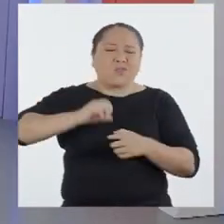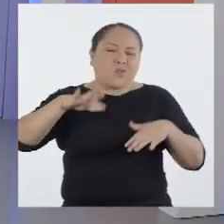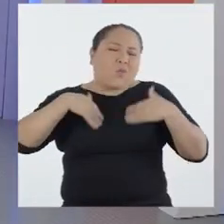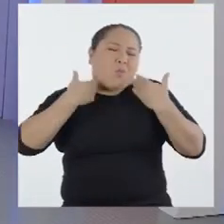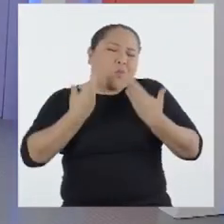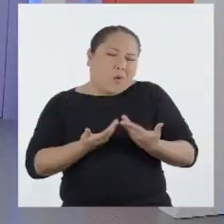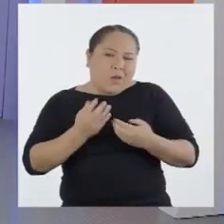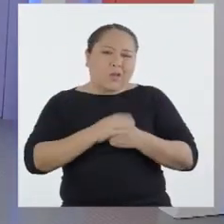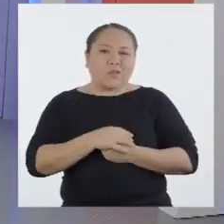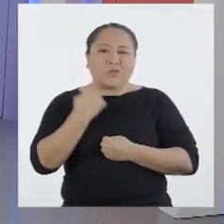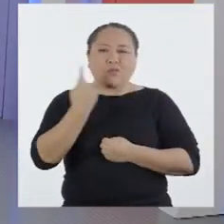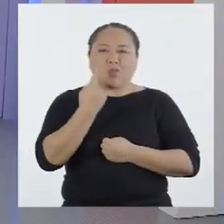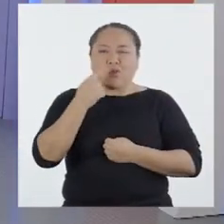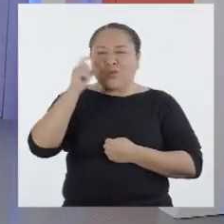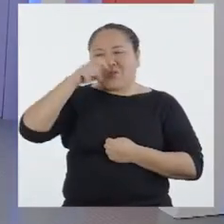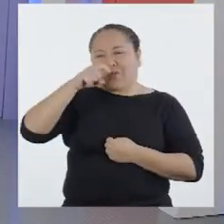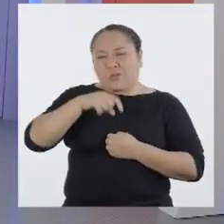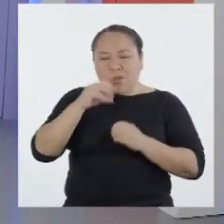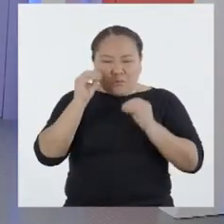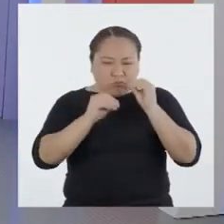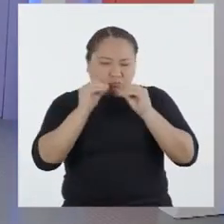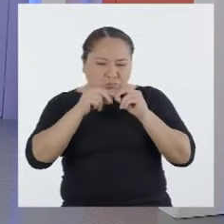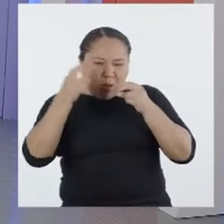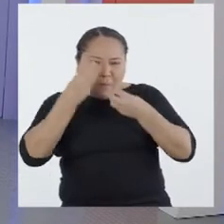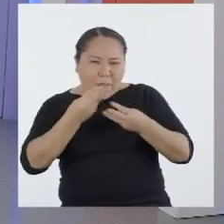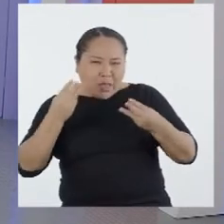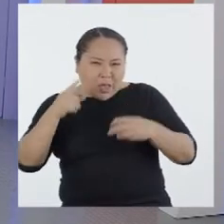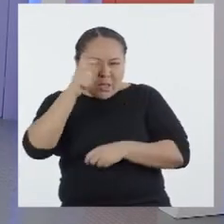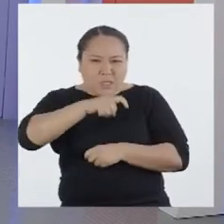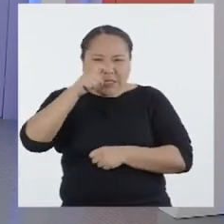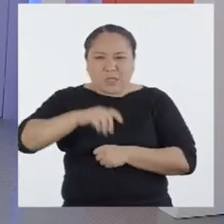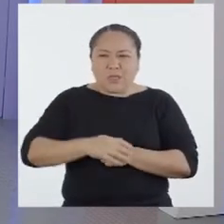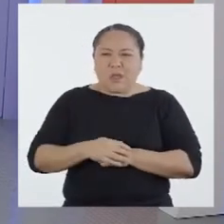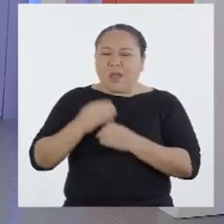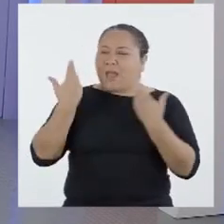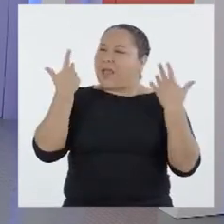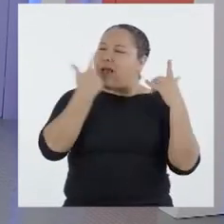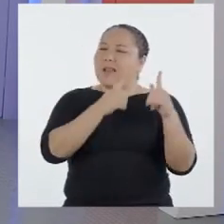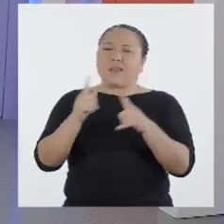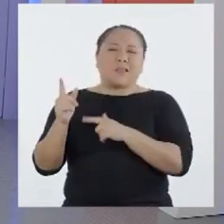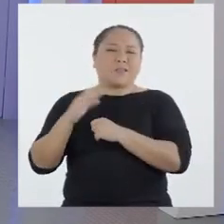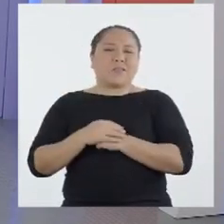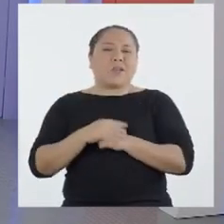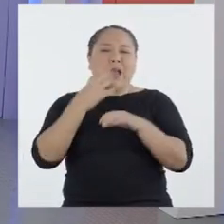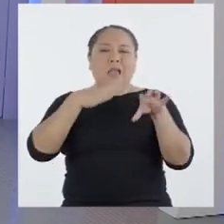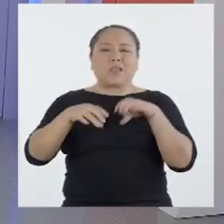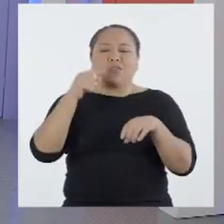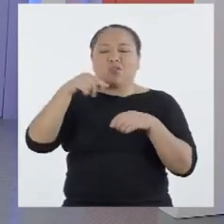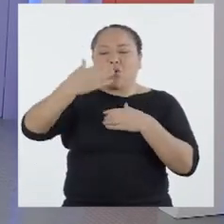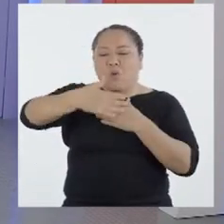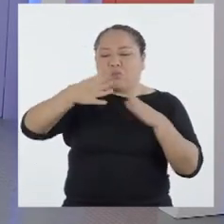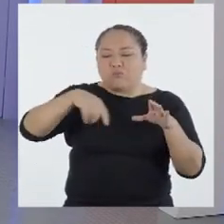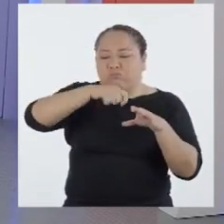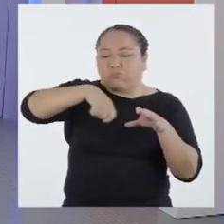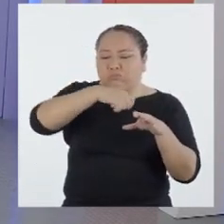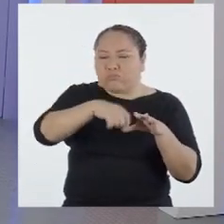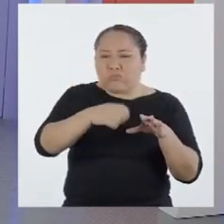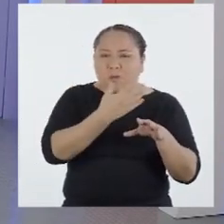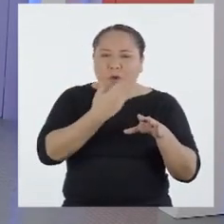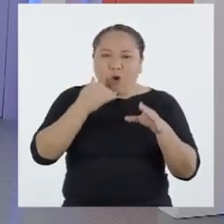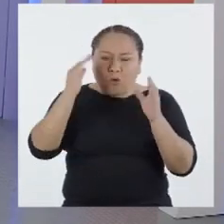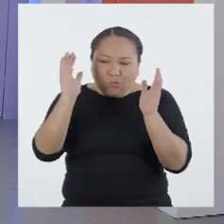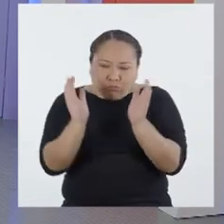¡Es posible! Solo es cuestión de conseguir los materiales necesarios. ¡Y listo! Hacemos una cocina